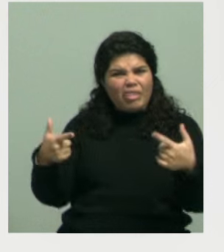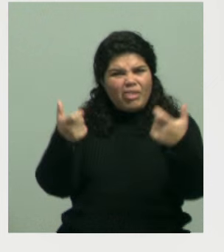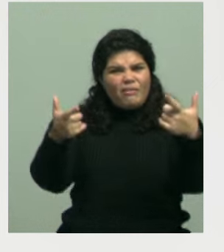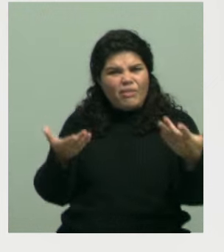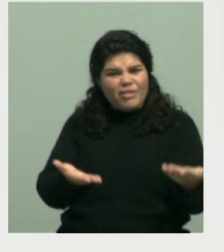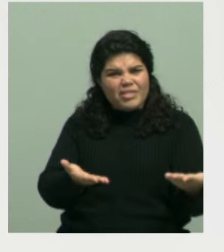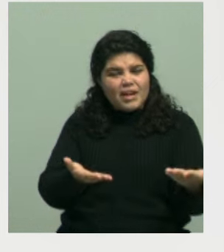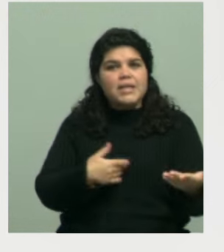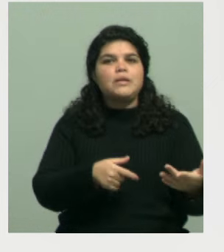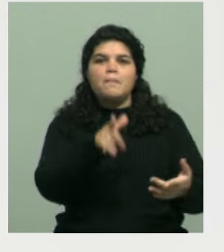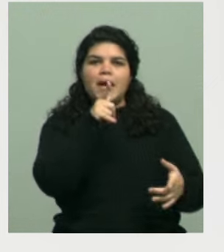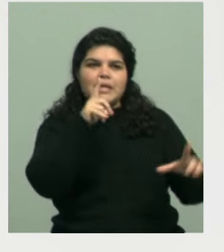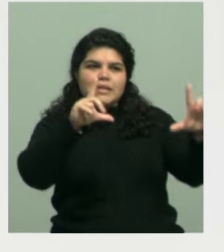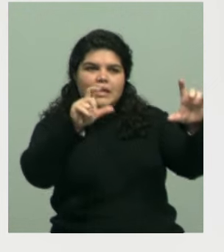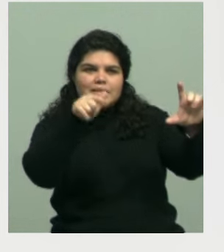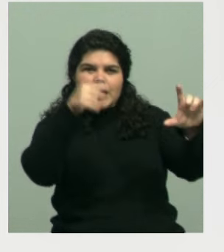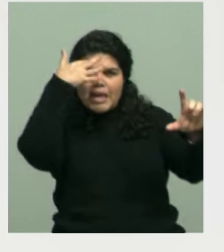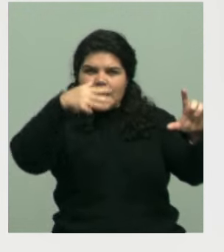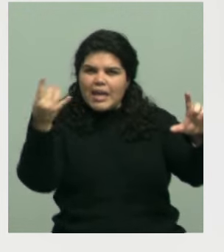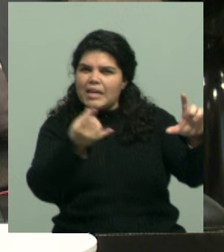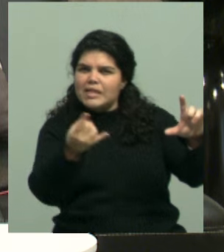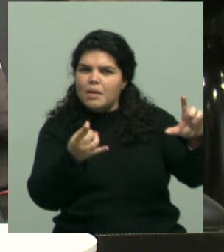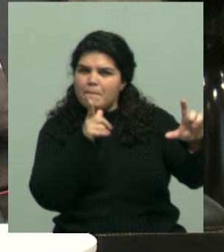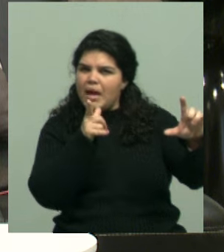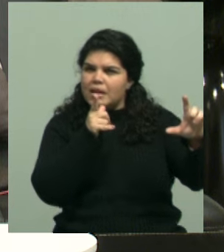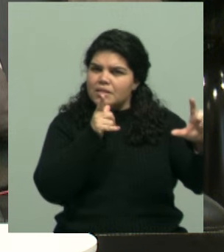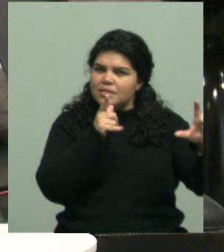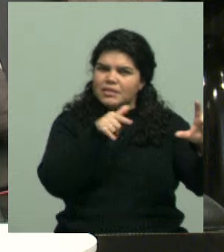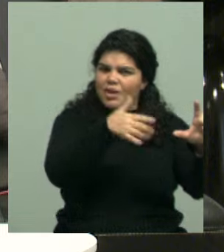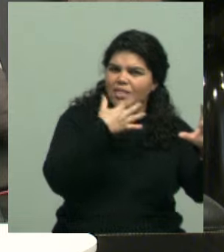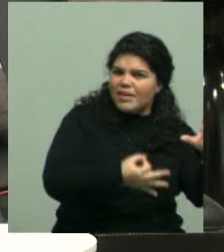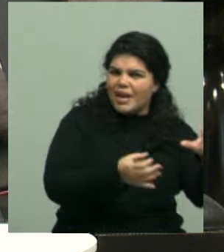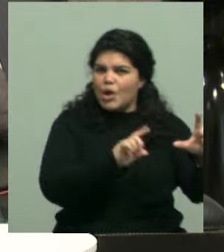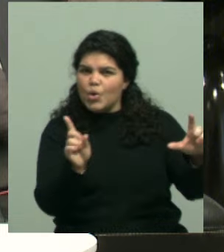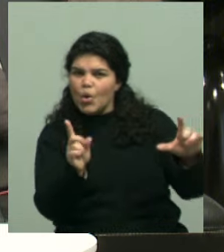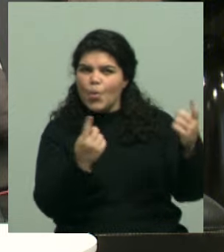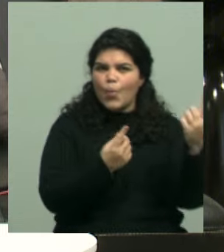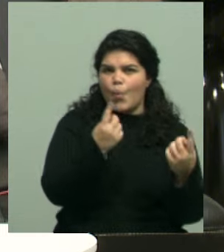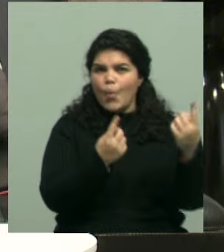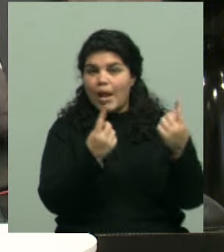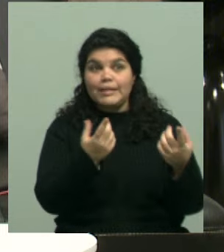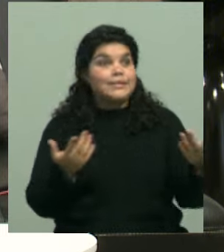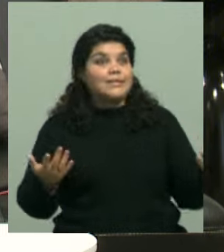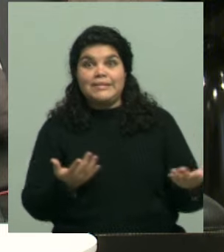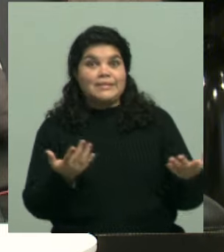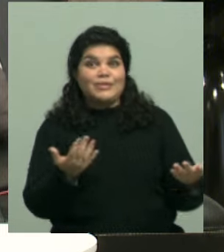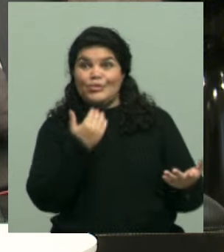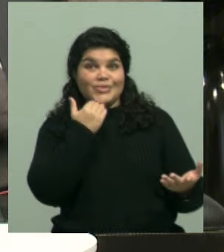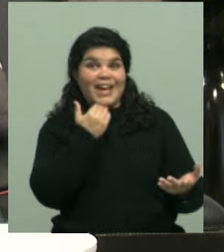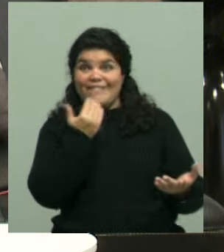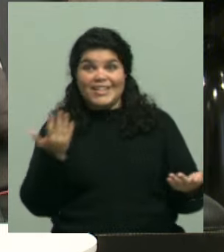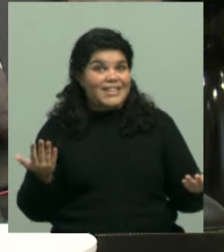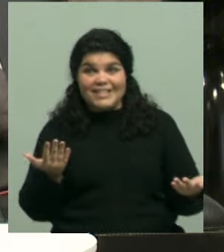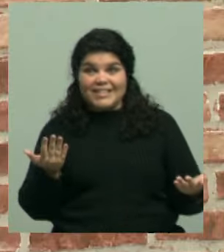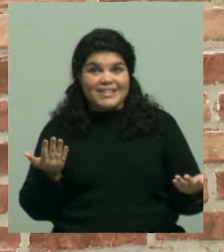empezó a decir que era una inteligencia artificial. ¿Y lo fue o no lo fue? Bueno, esa es la cuestión, todavía no se sabe. Ah, no se sabe, hay mentirosos. Todavía